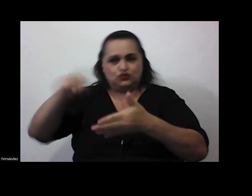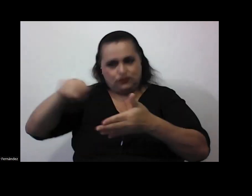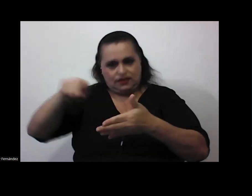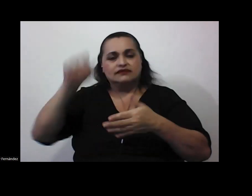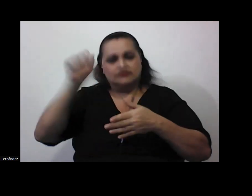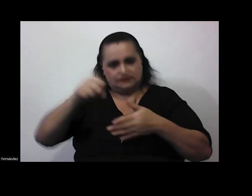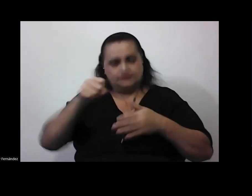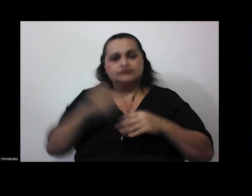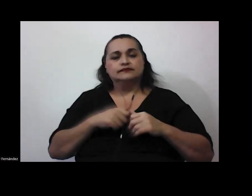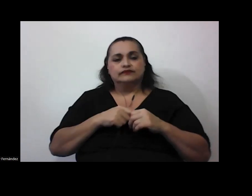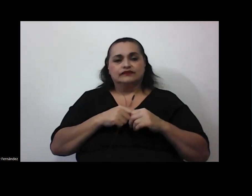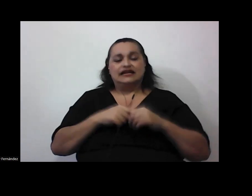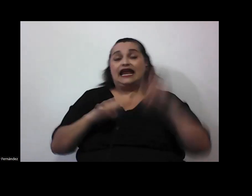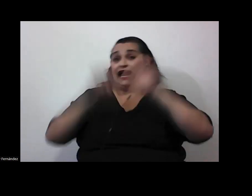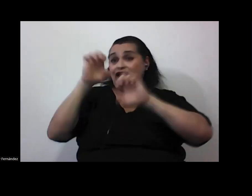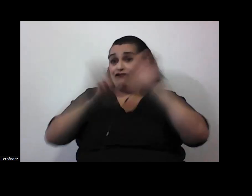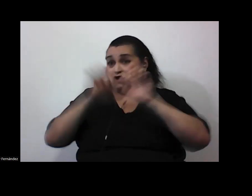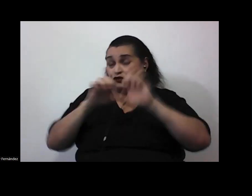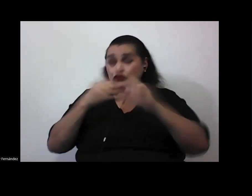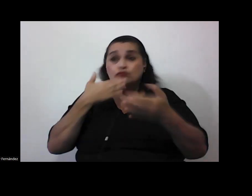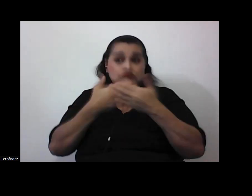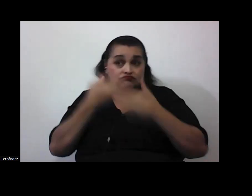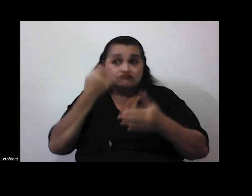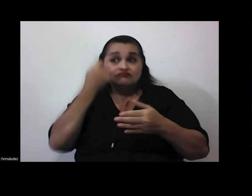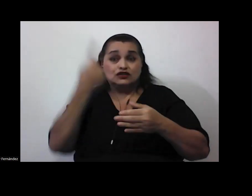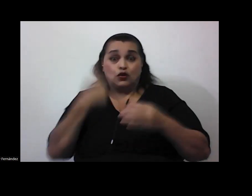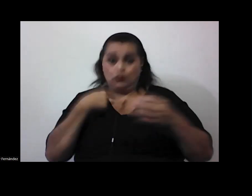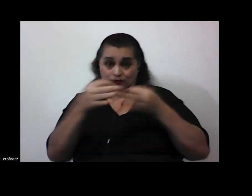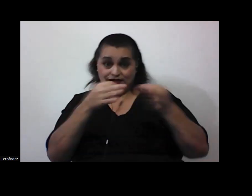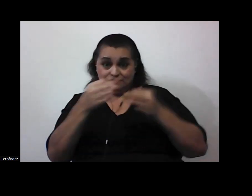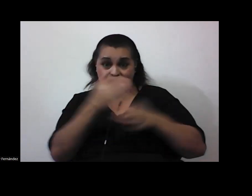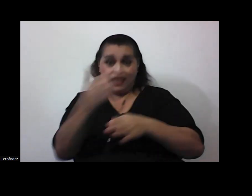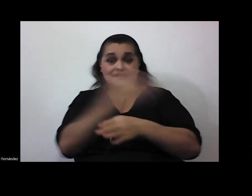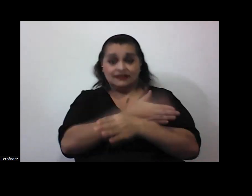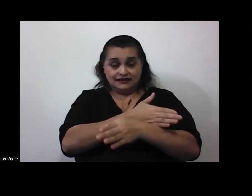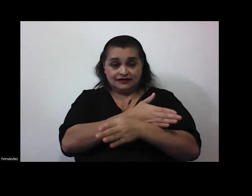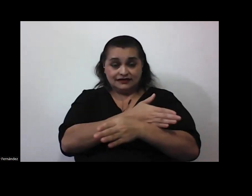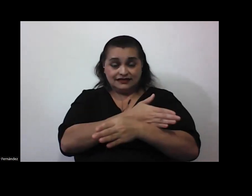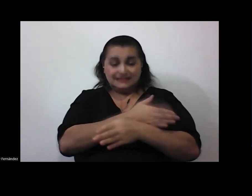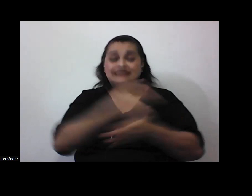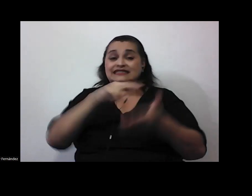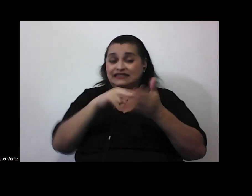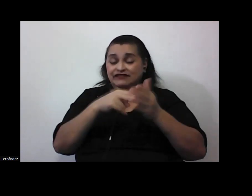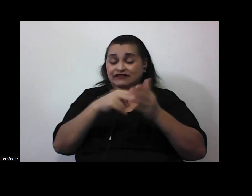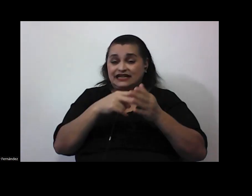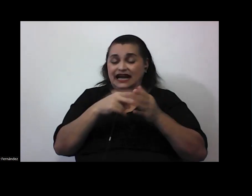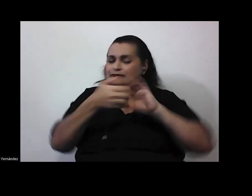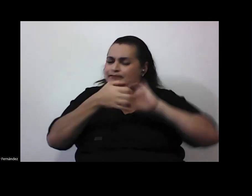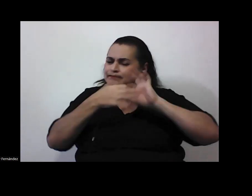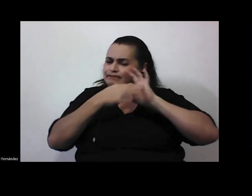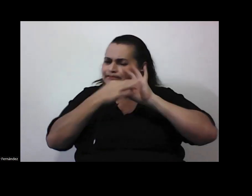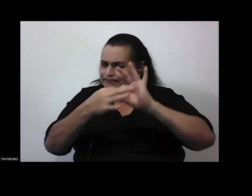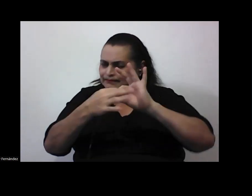y la evaluación bien entendida tal como la acabo de comentar está muy estrechamente ligada a la